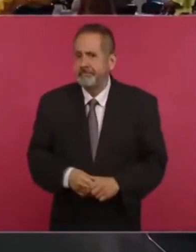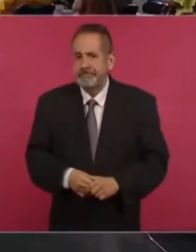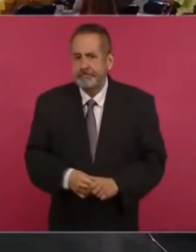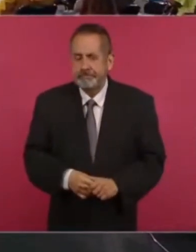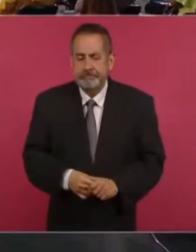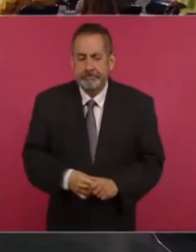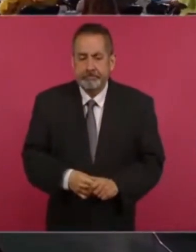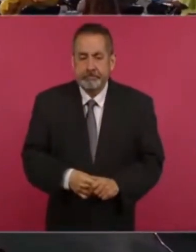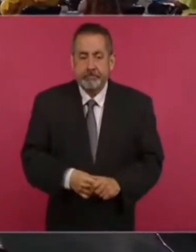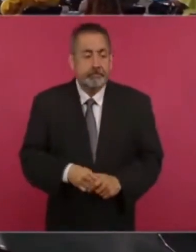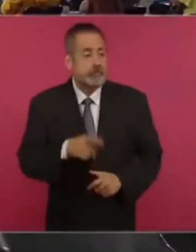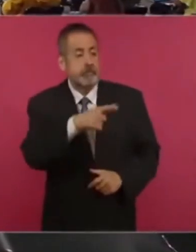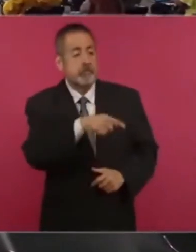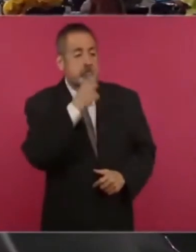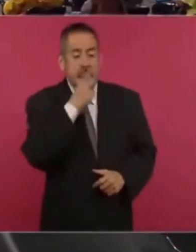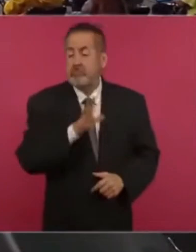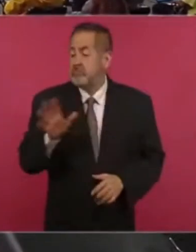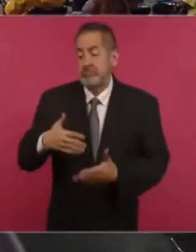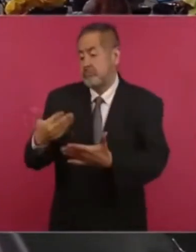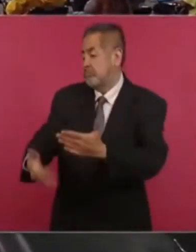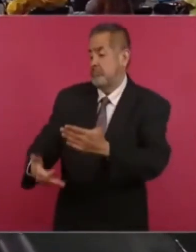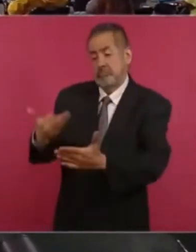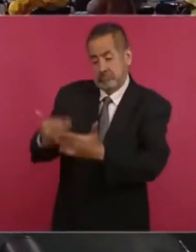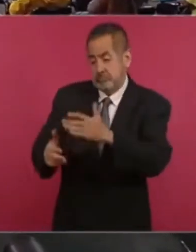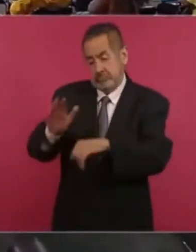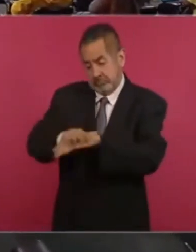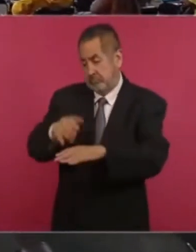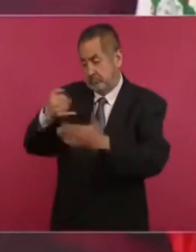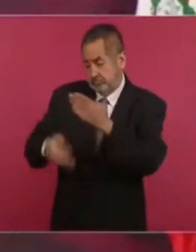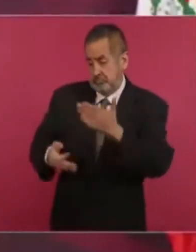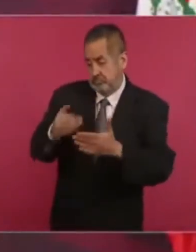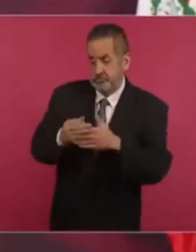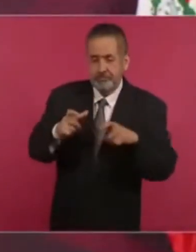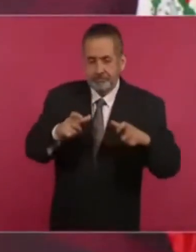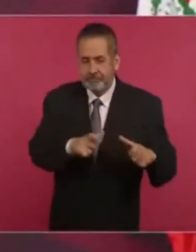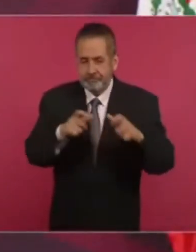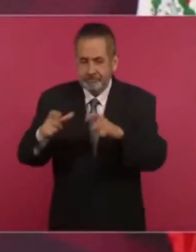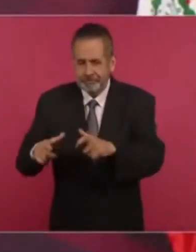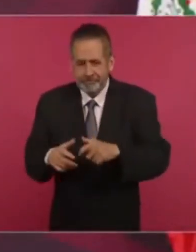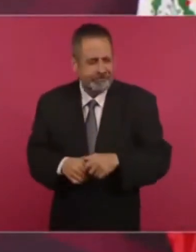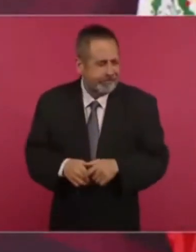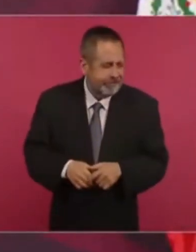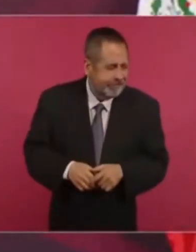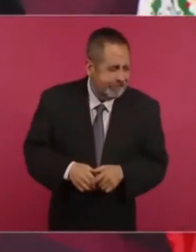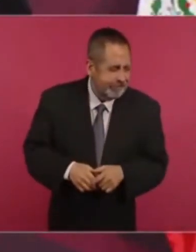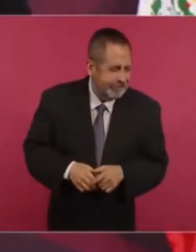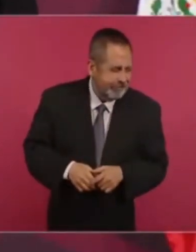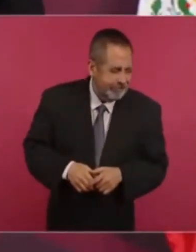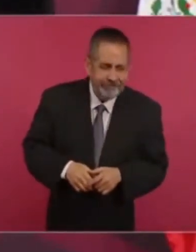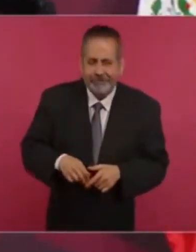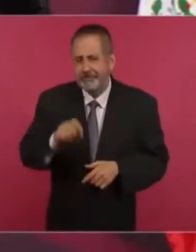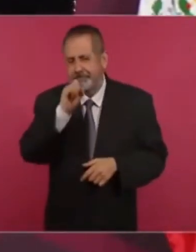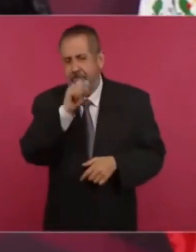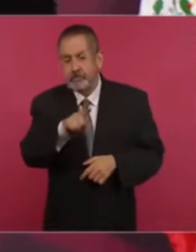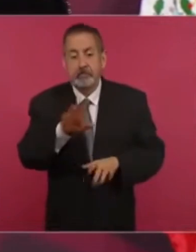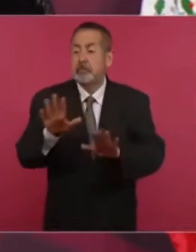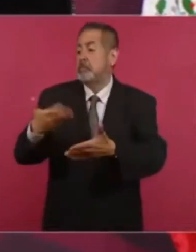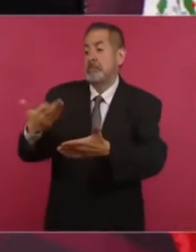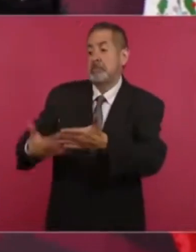Diciendo de que faltaban discos. Lo mismo que faltan folios